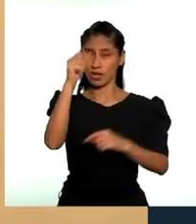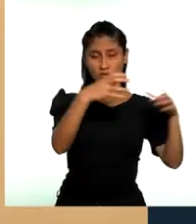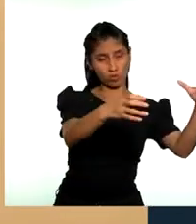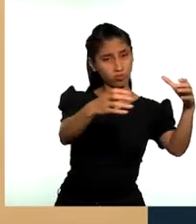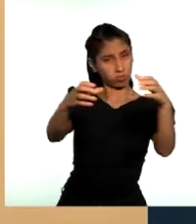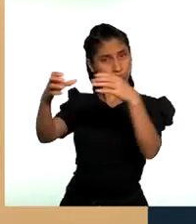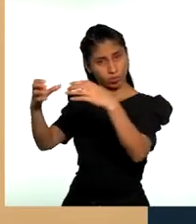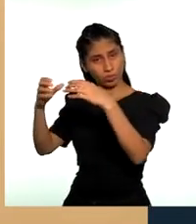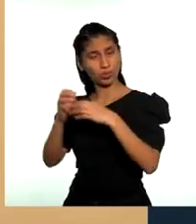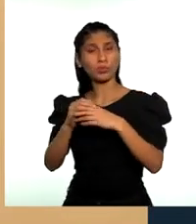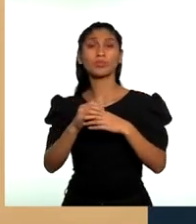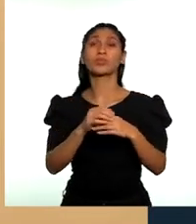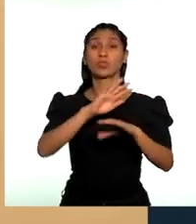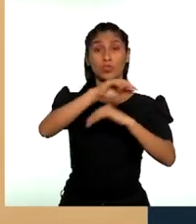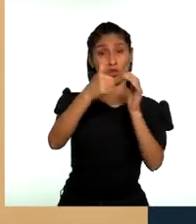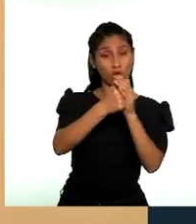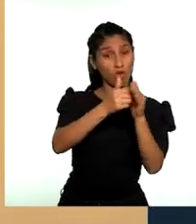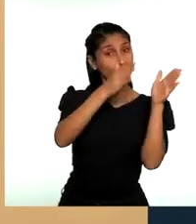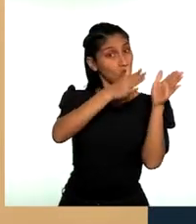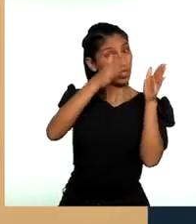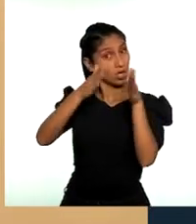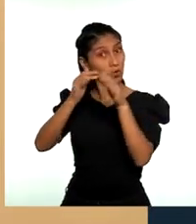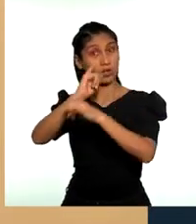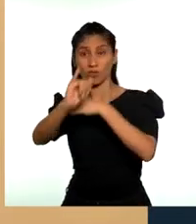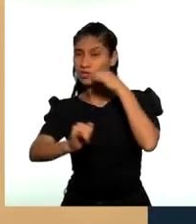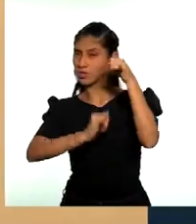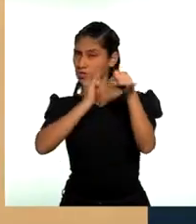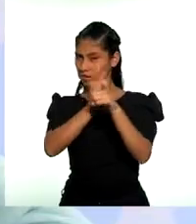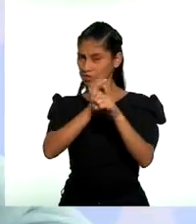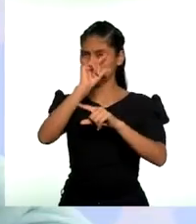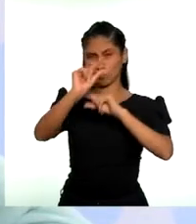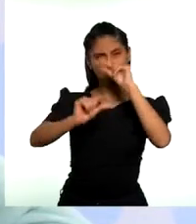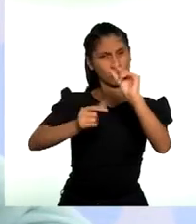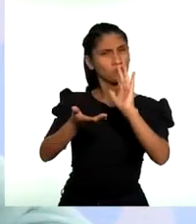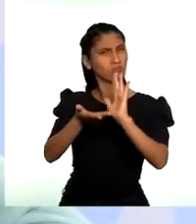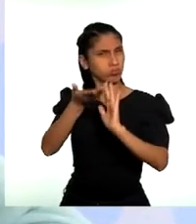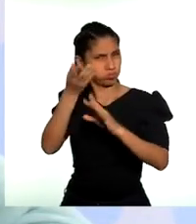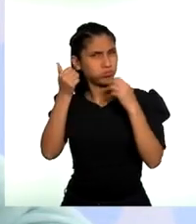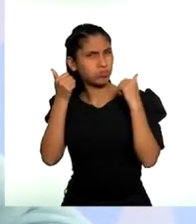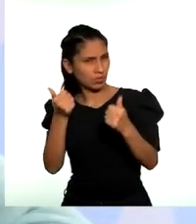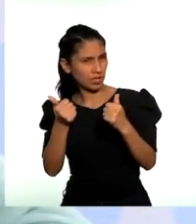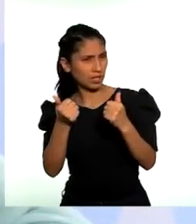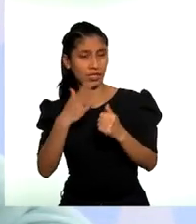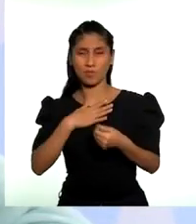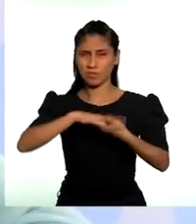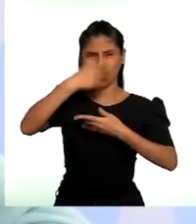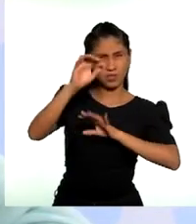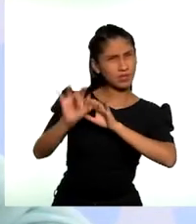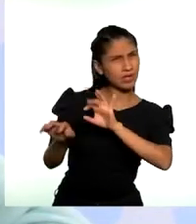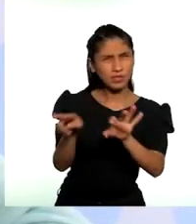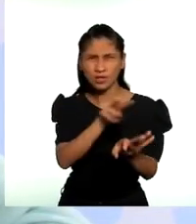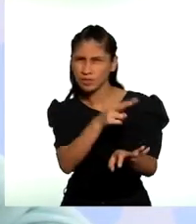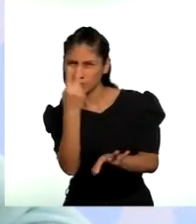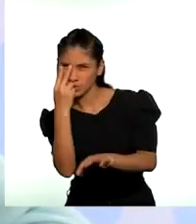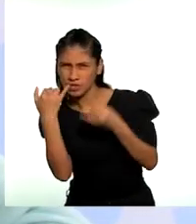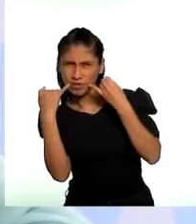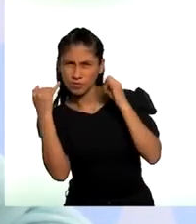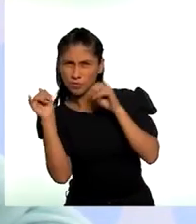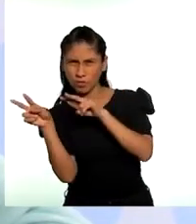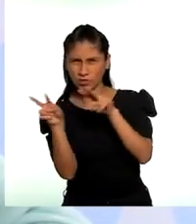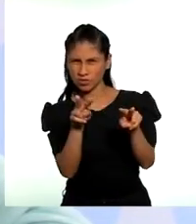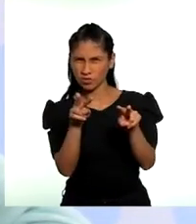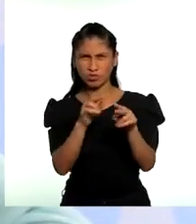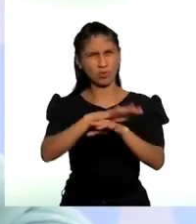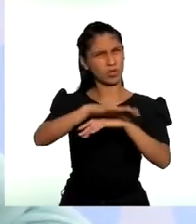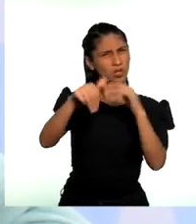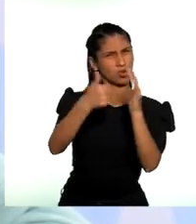internacionales han ido mejorando con el tiempo. En mi data, encontré información sobre la evolución de la